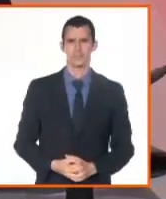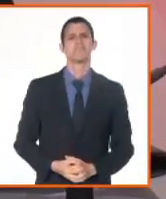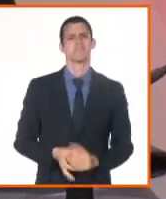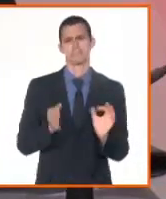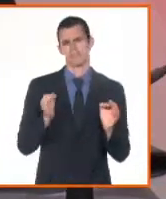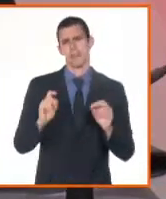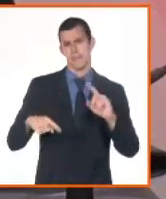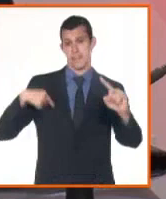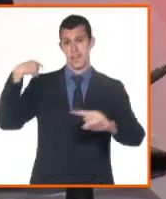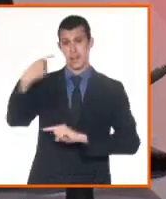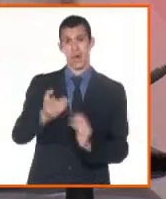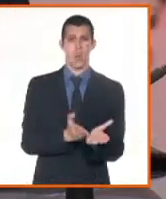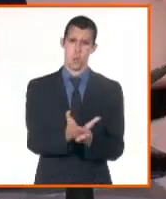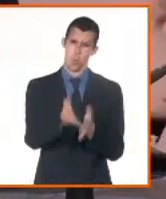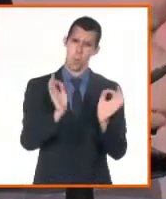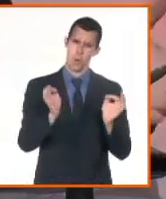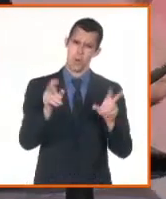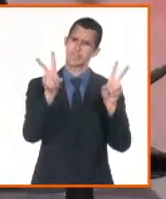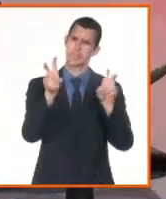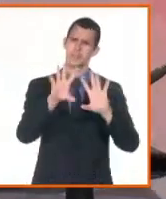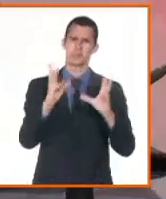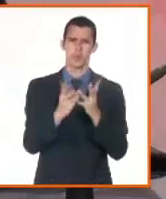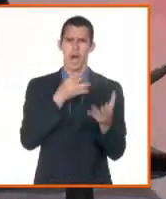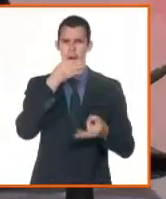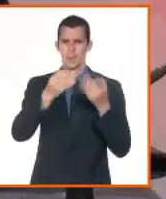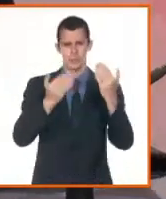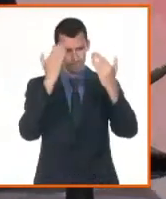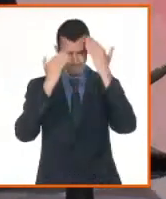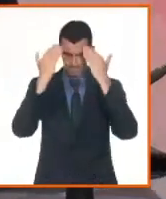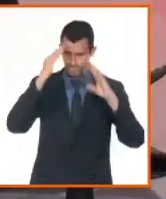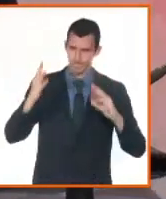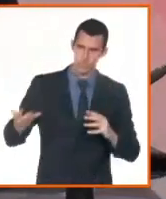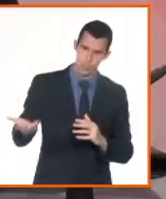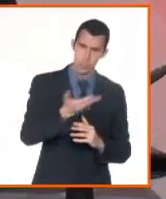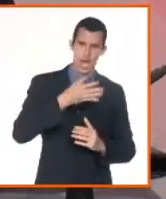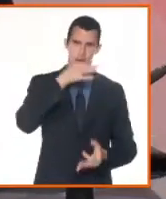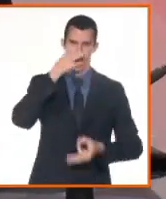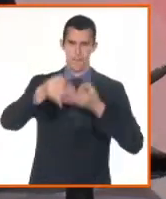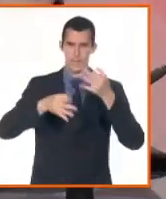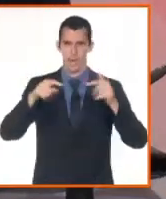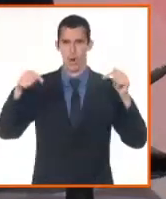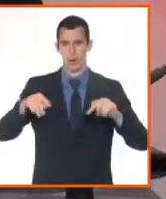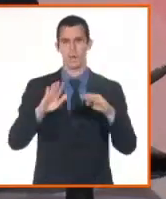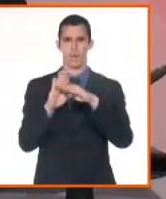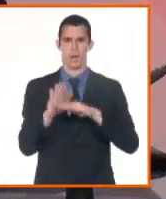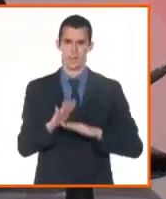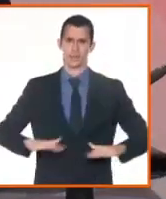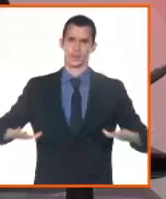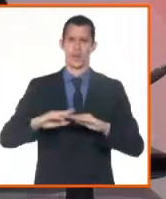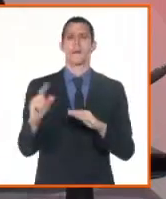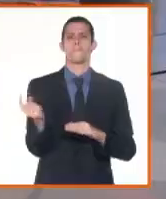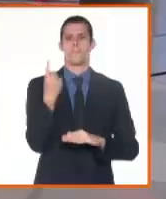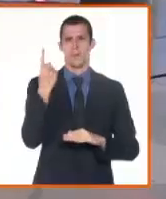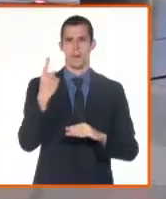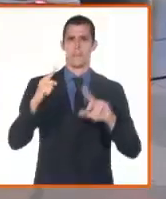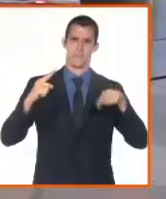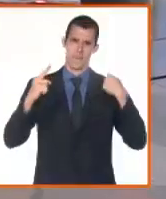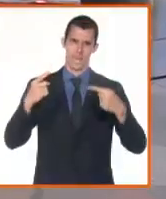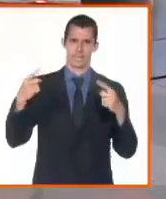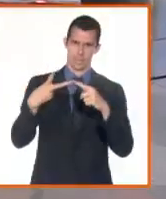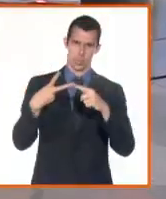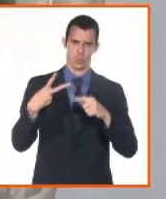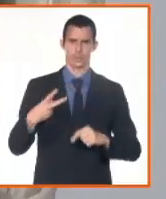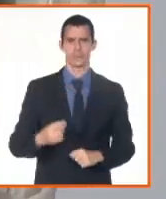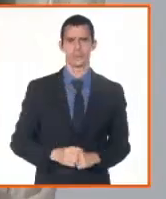más sobre este tema. Le agradezco muchísimo a ustedes habernos acompañado en esta primera emisión. Nuestros televidentes, radio oyentes e